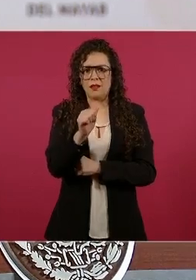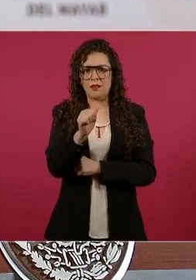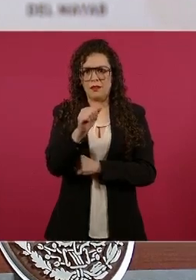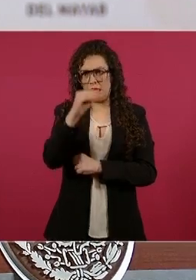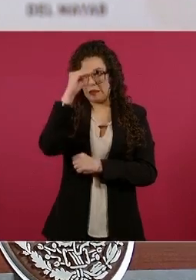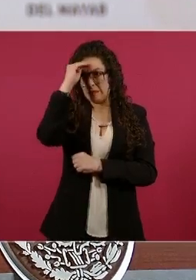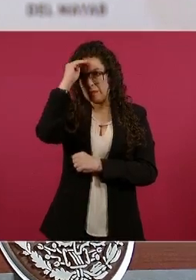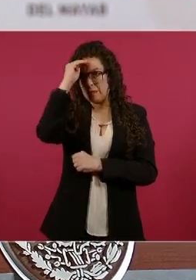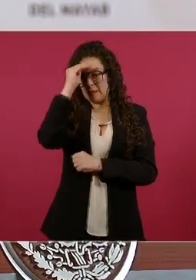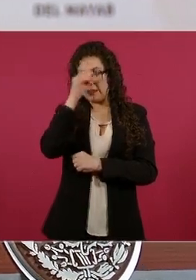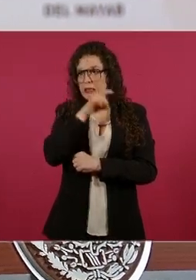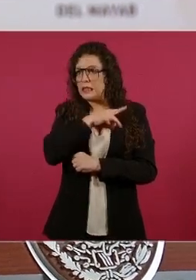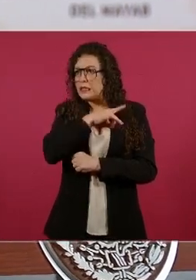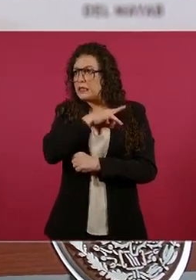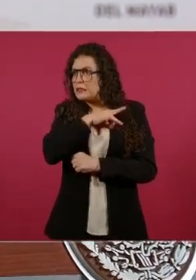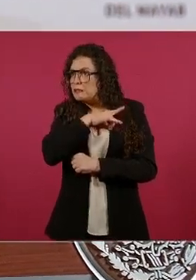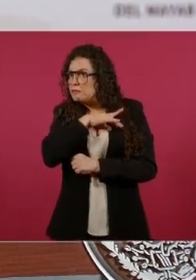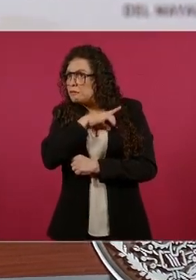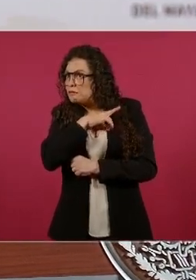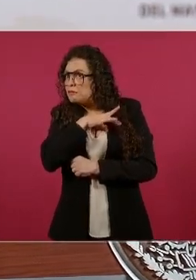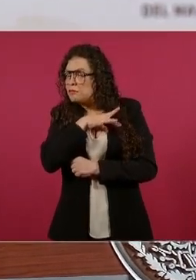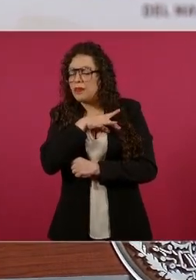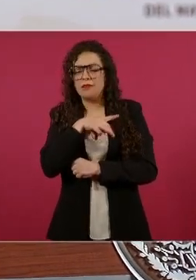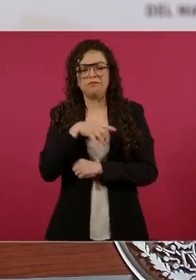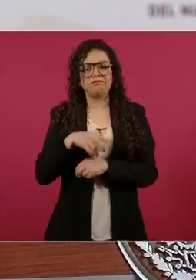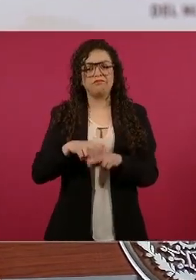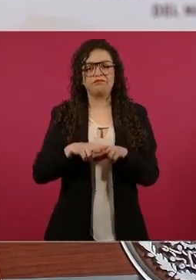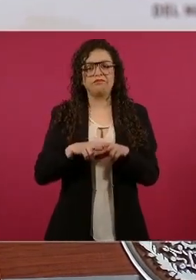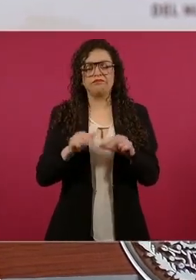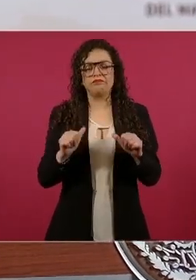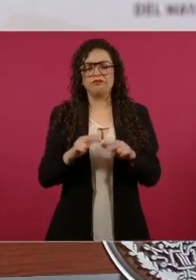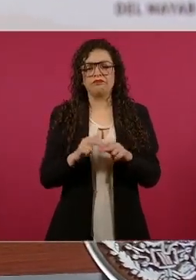nada y además las finanzas públicas